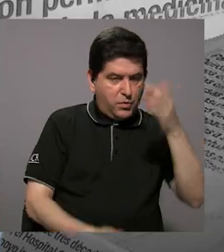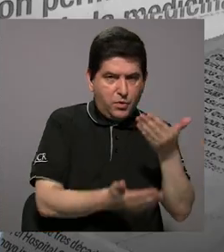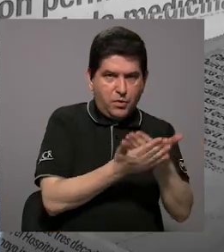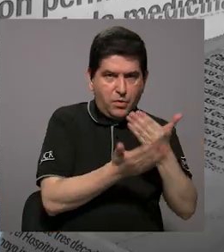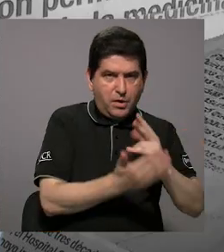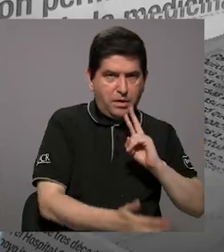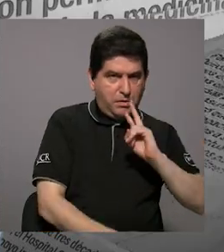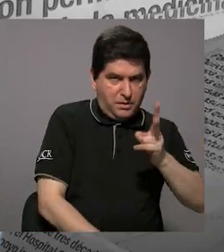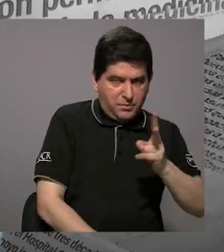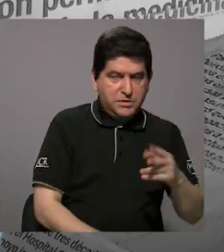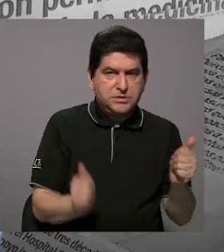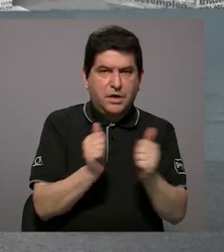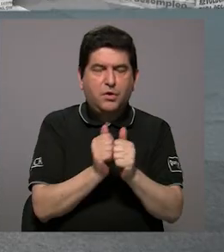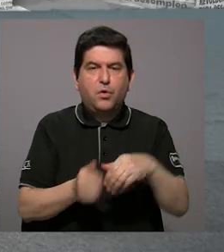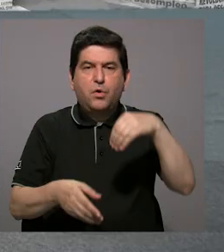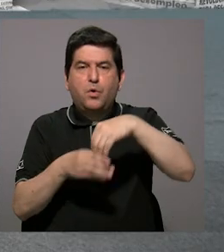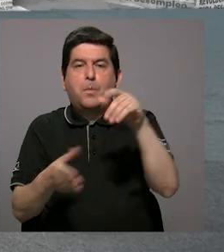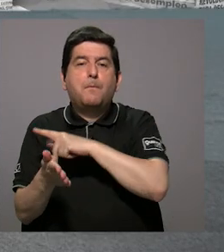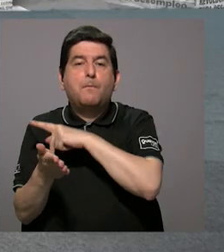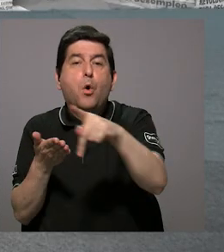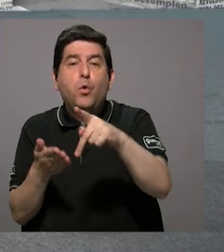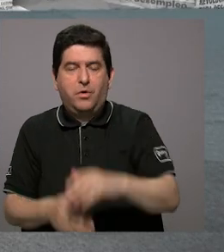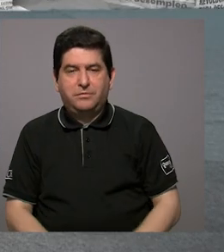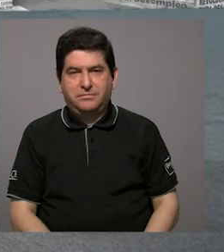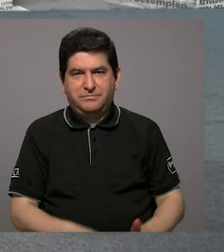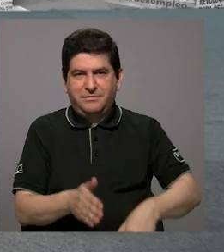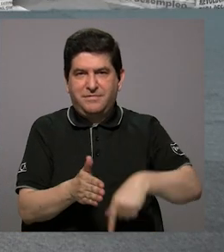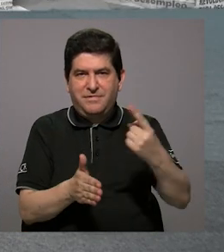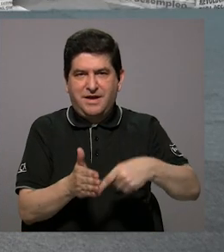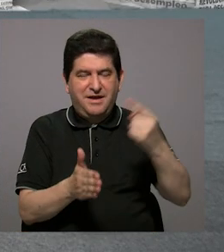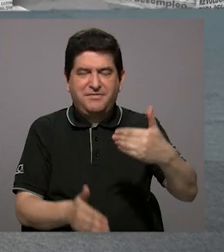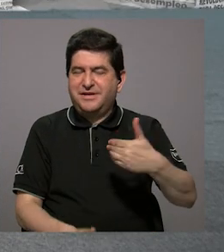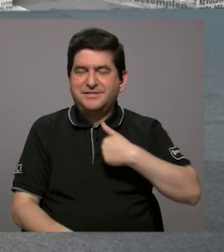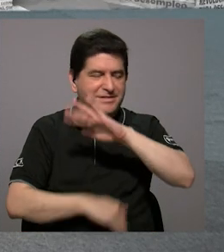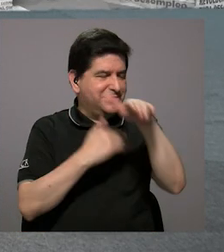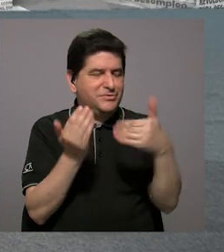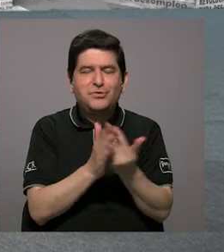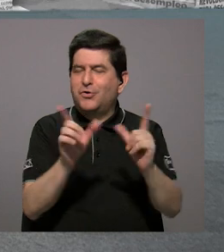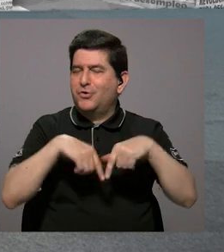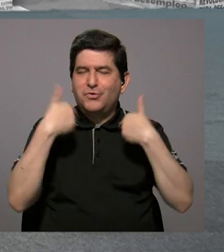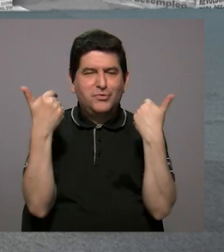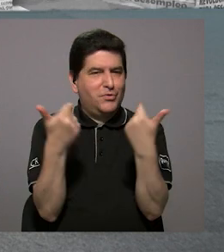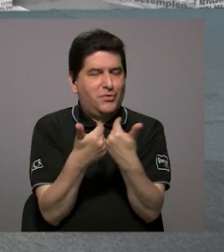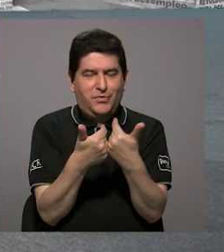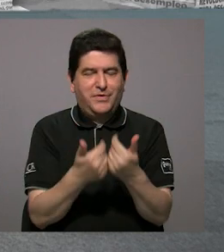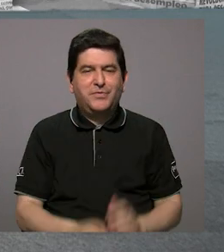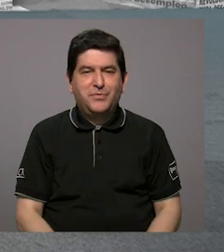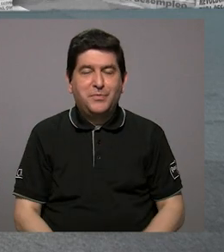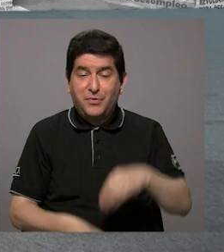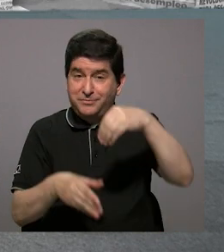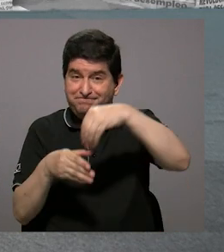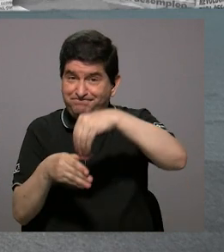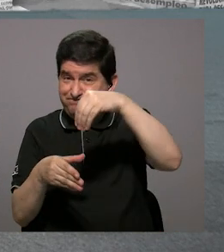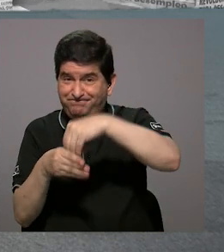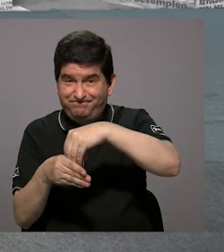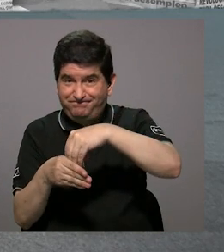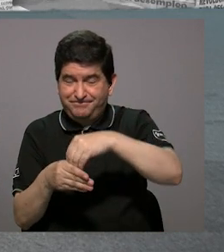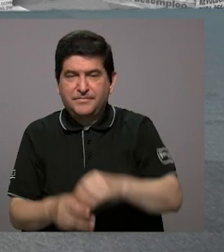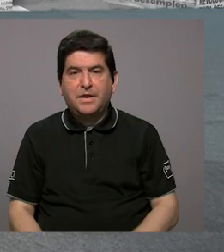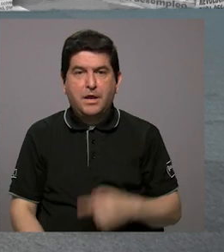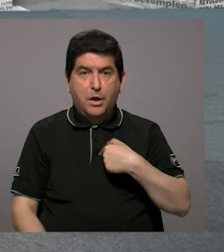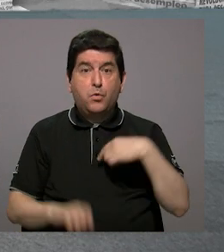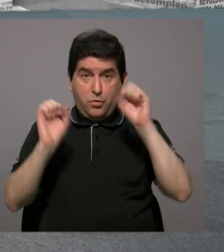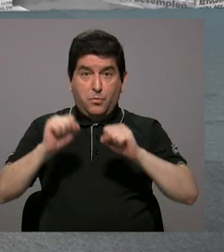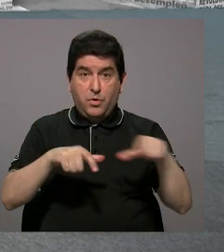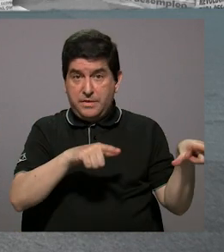obtiene en la muestra real con compuestos puros y algunas veces no se tiene toda la familia de estos componentes